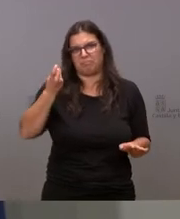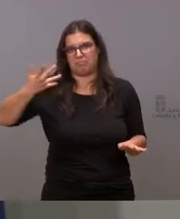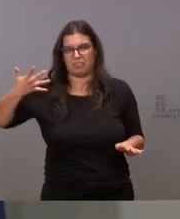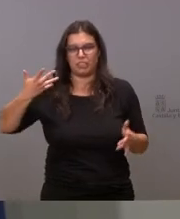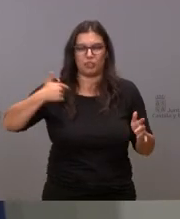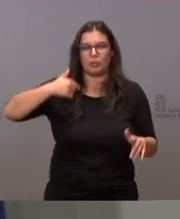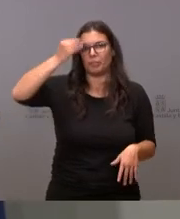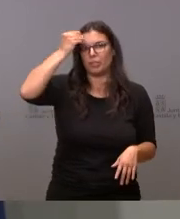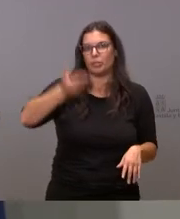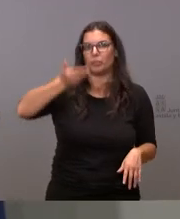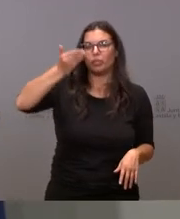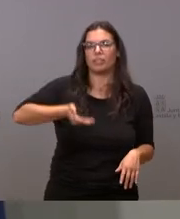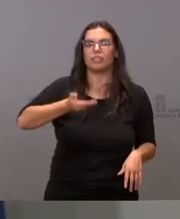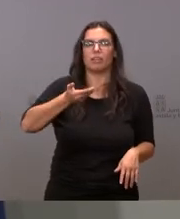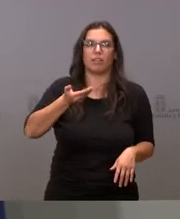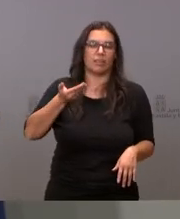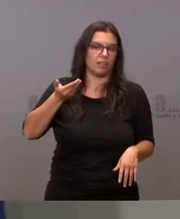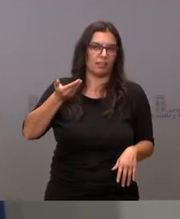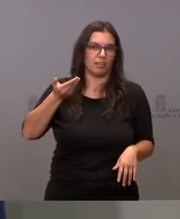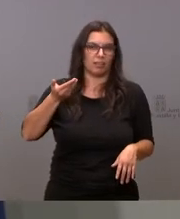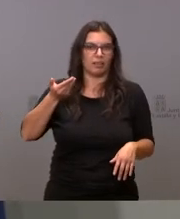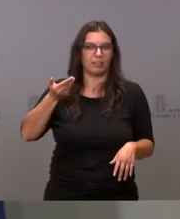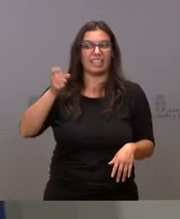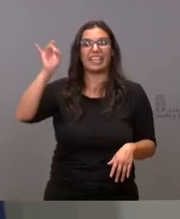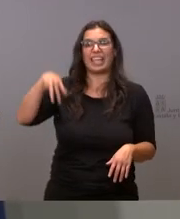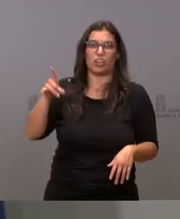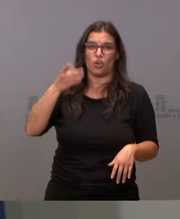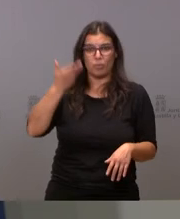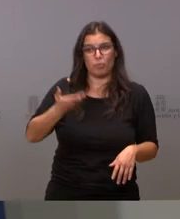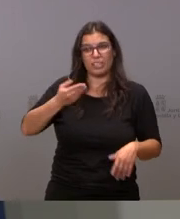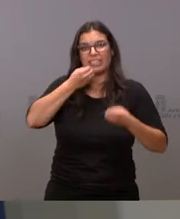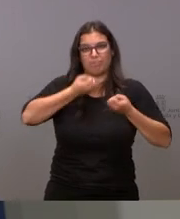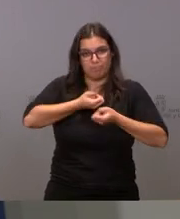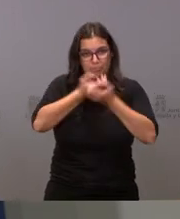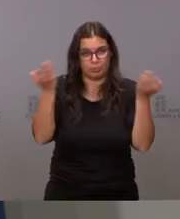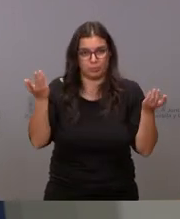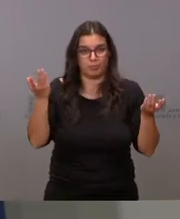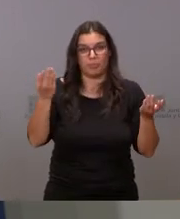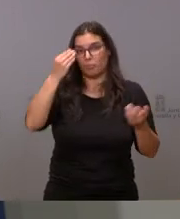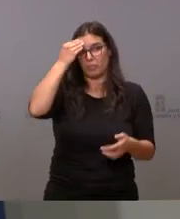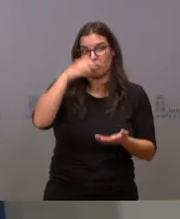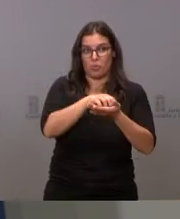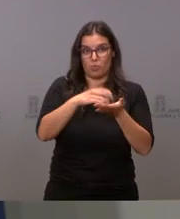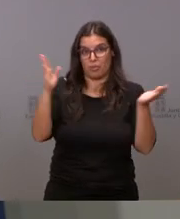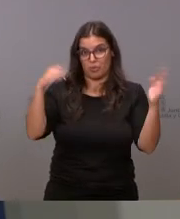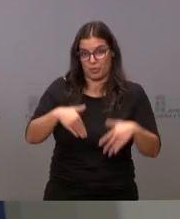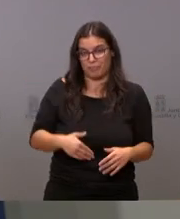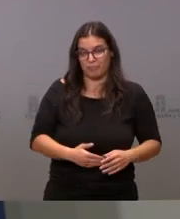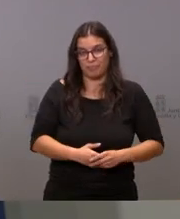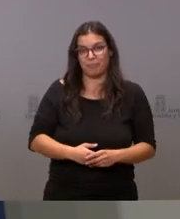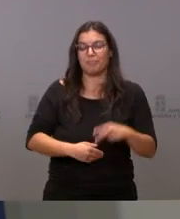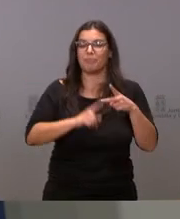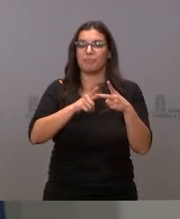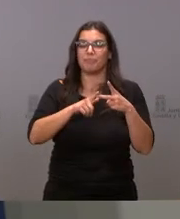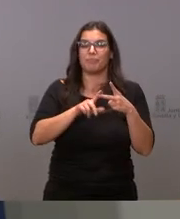que lo importante es el mensaje no quién lo dice pero pero no creo que nadie tenga ninguna duda al respecto sobre